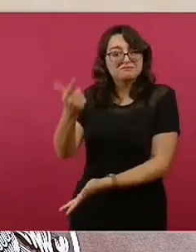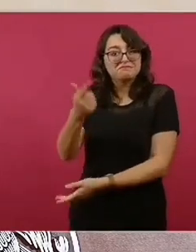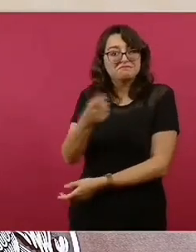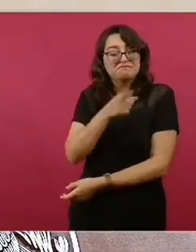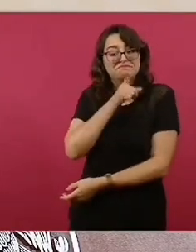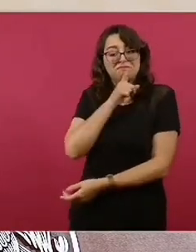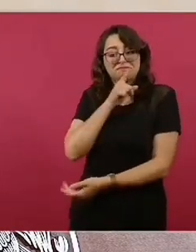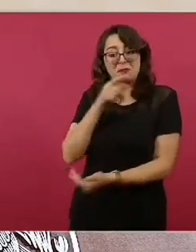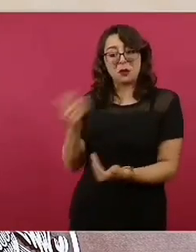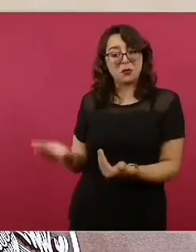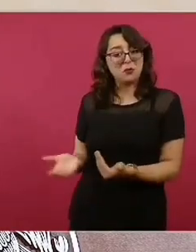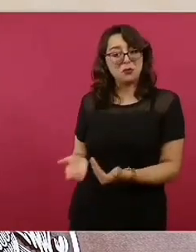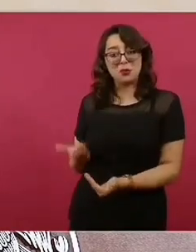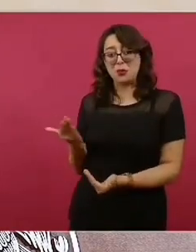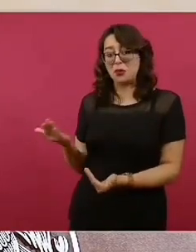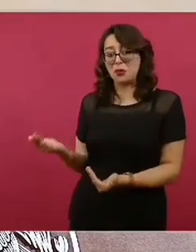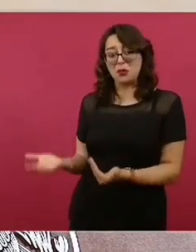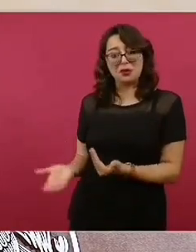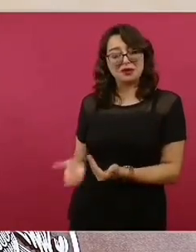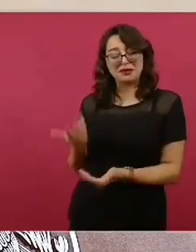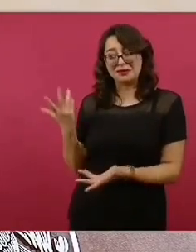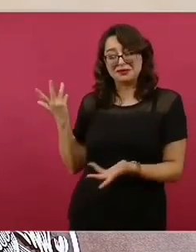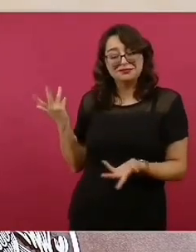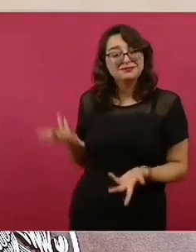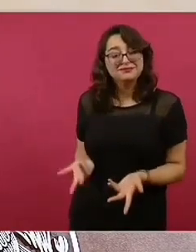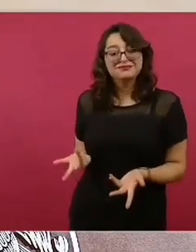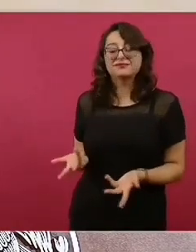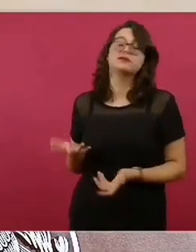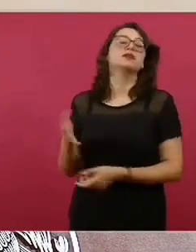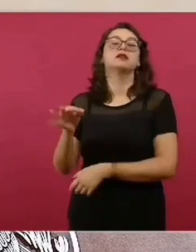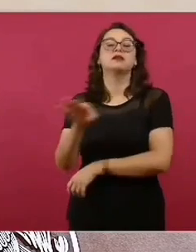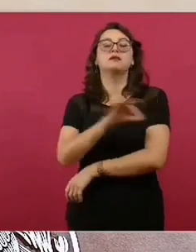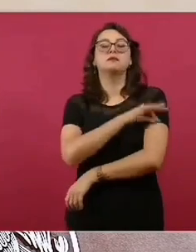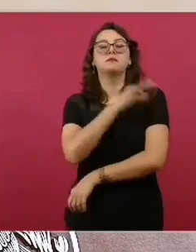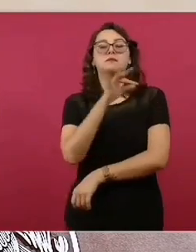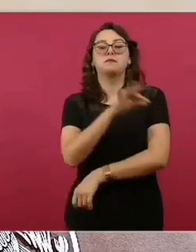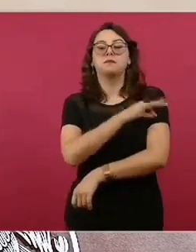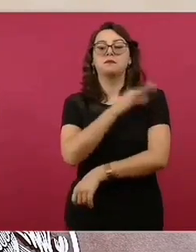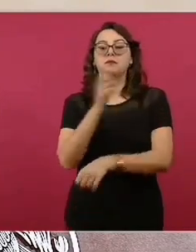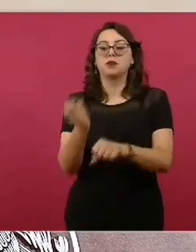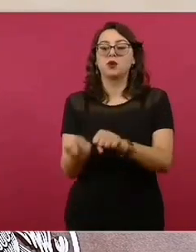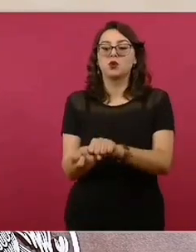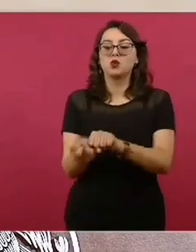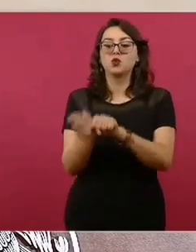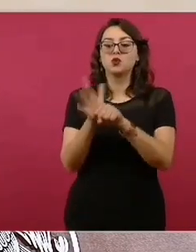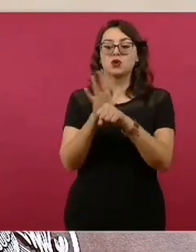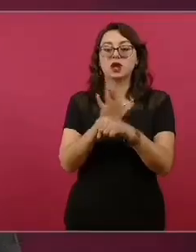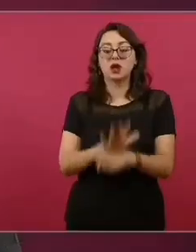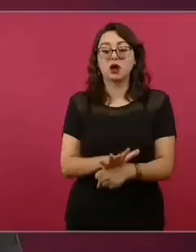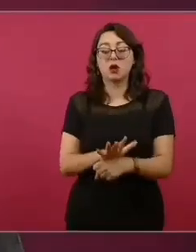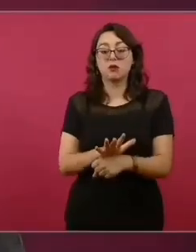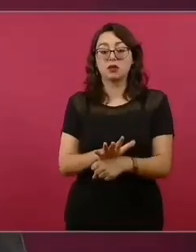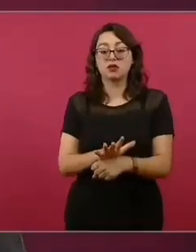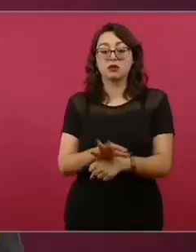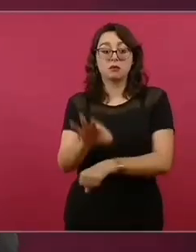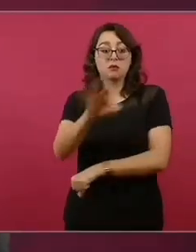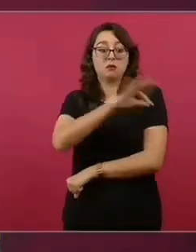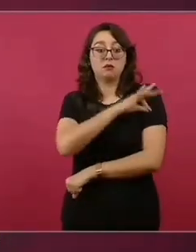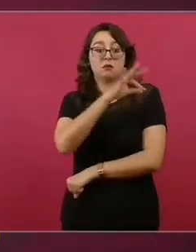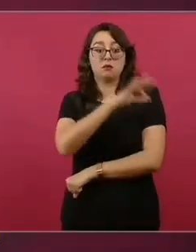a la población, recuerdo a todos quienes nos escuchan, que las vacunas COVID no protegen contra la infección,